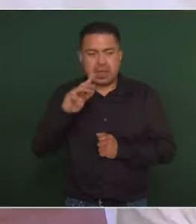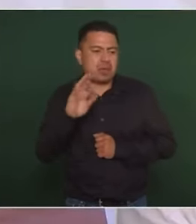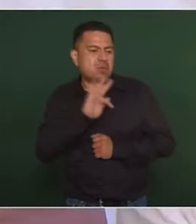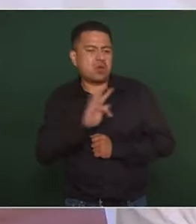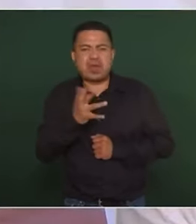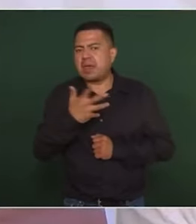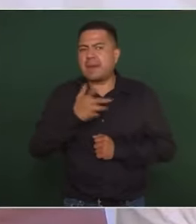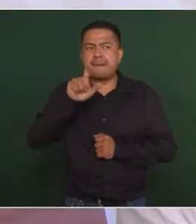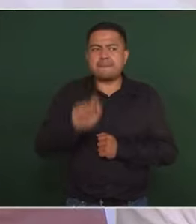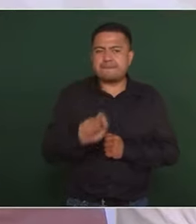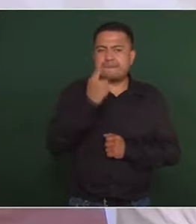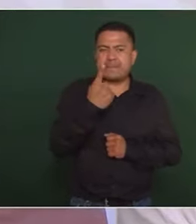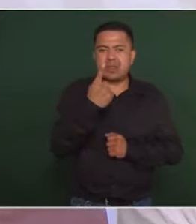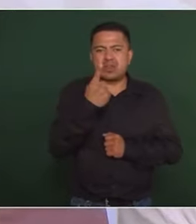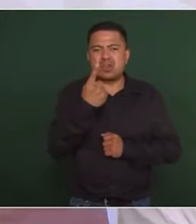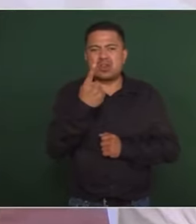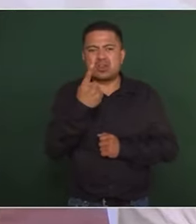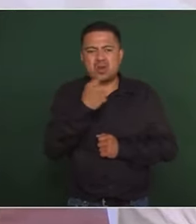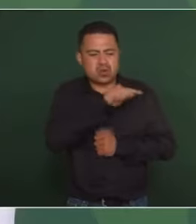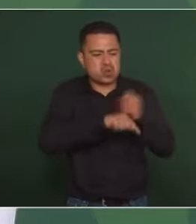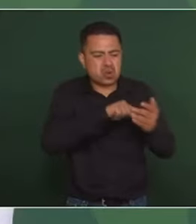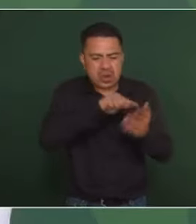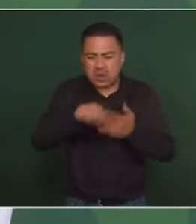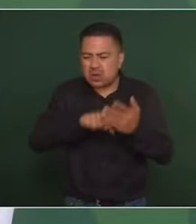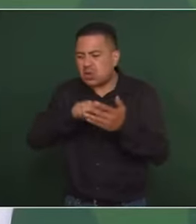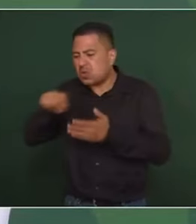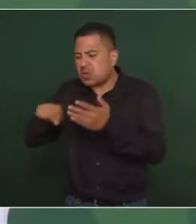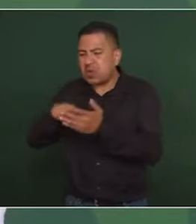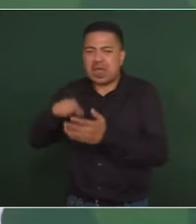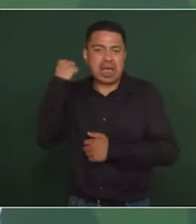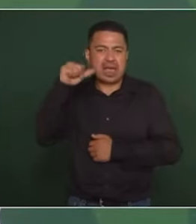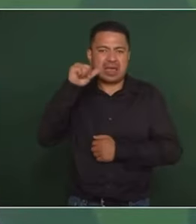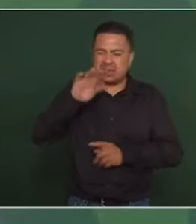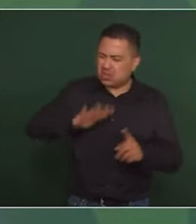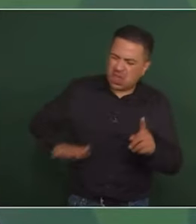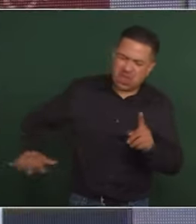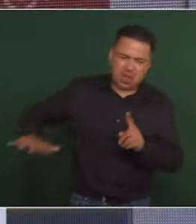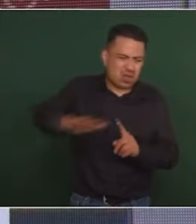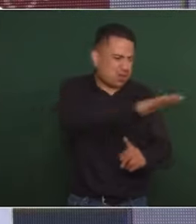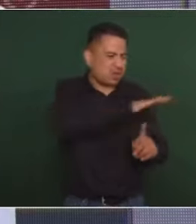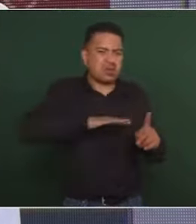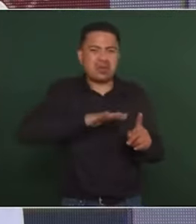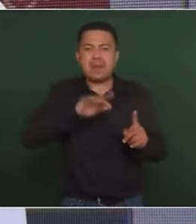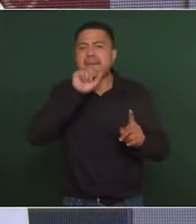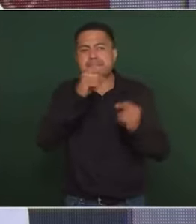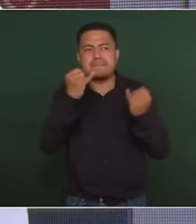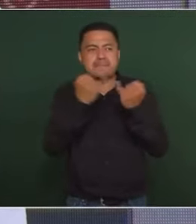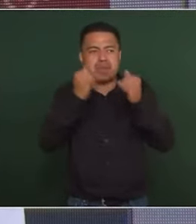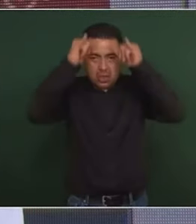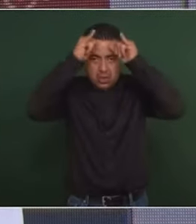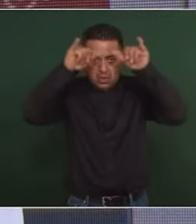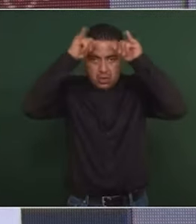21 cuarteles en todo Acapulco y en Coyuca